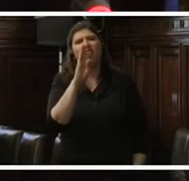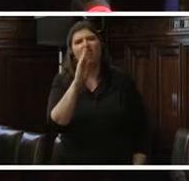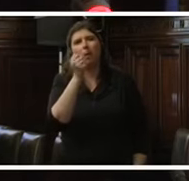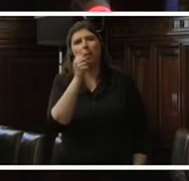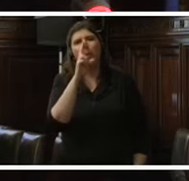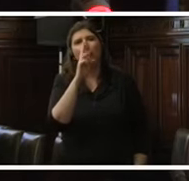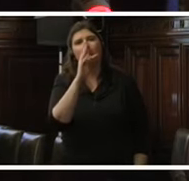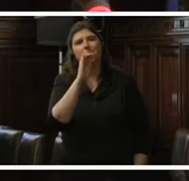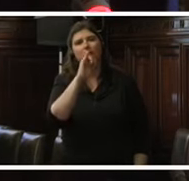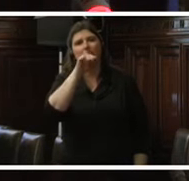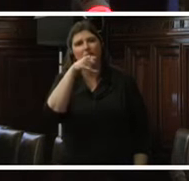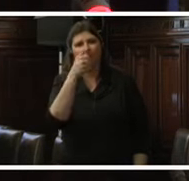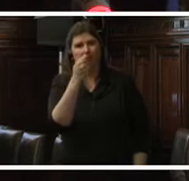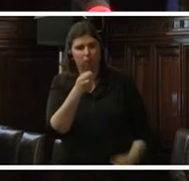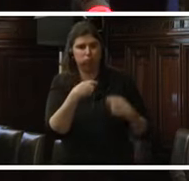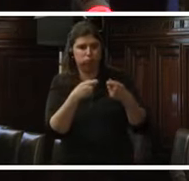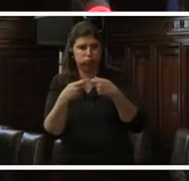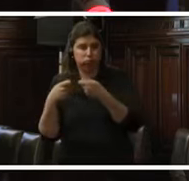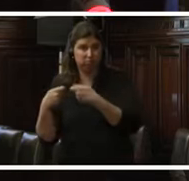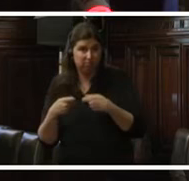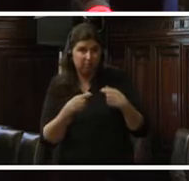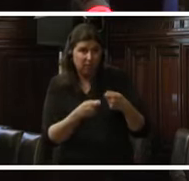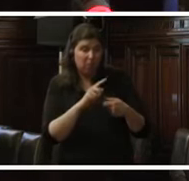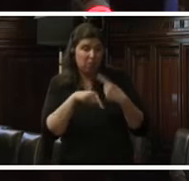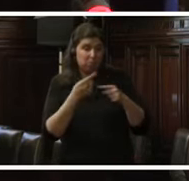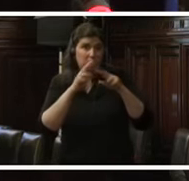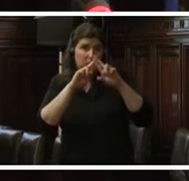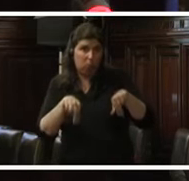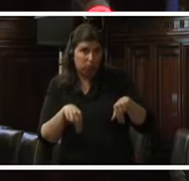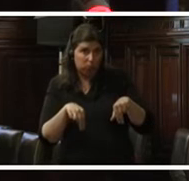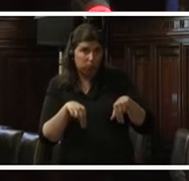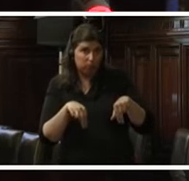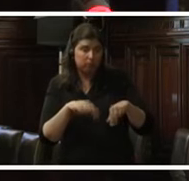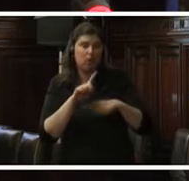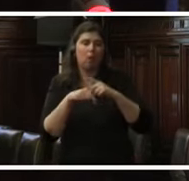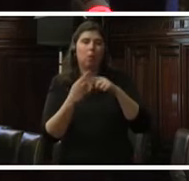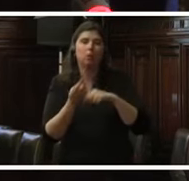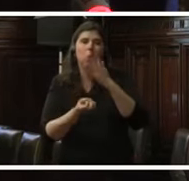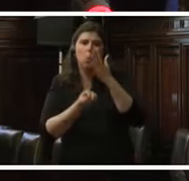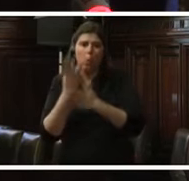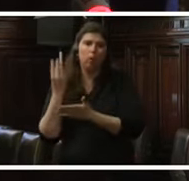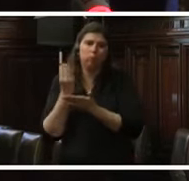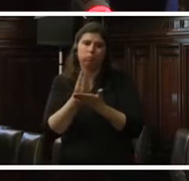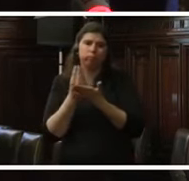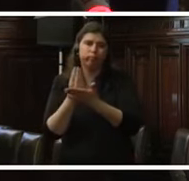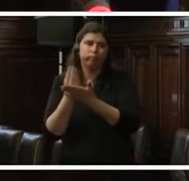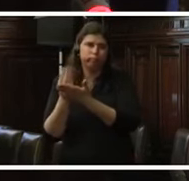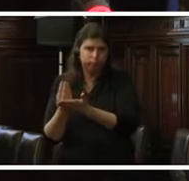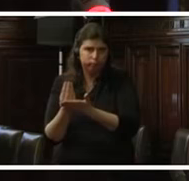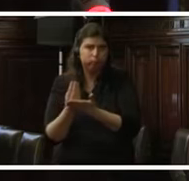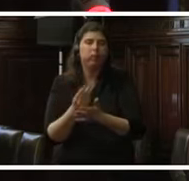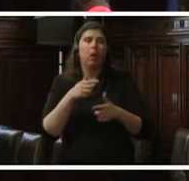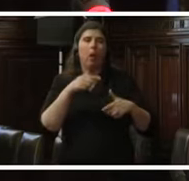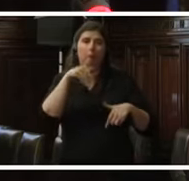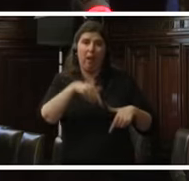anulara la votación que se había hecho y que después hiciera una nueva designación de magistrados hacia el año 2014,